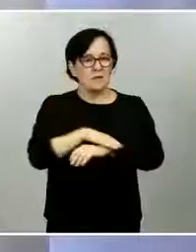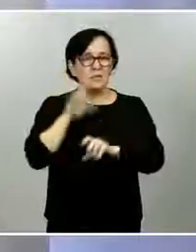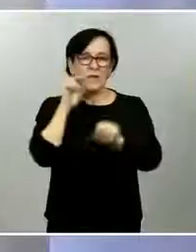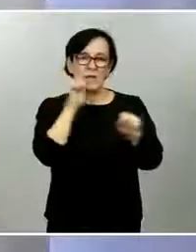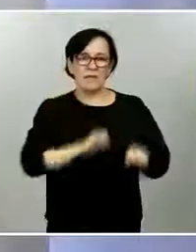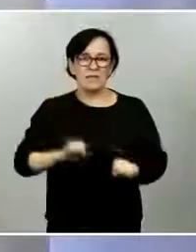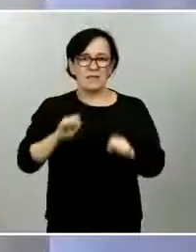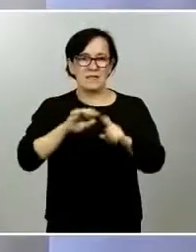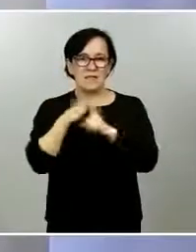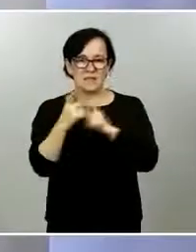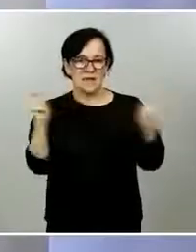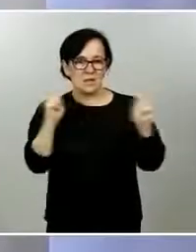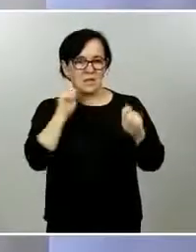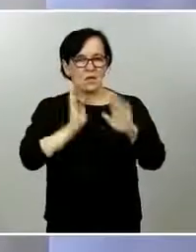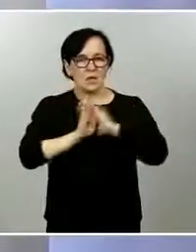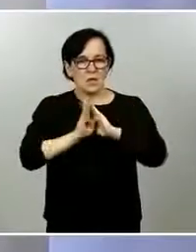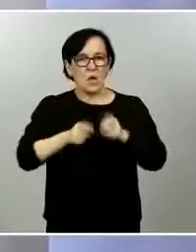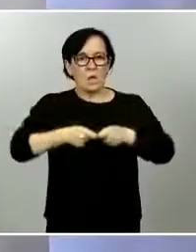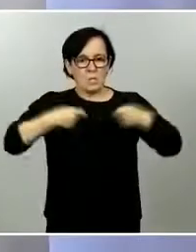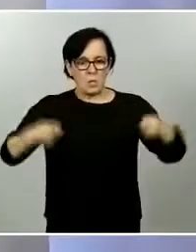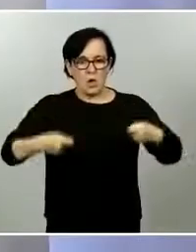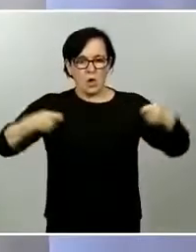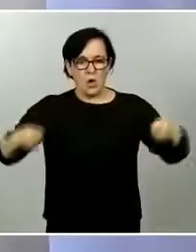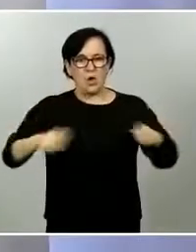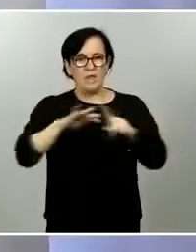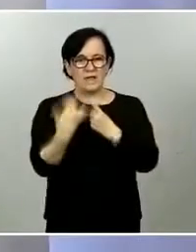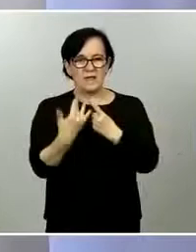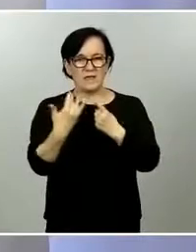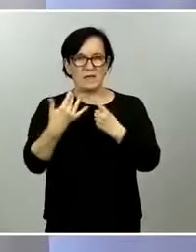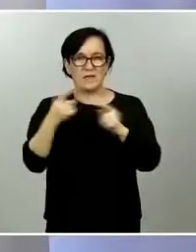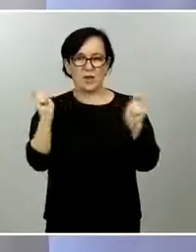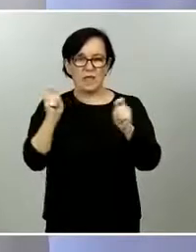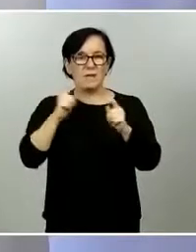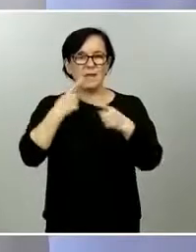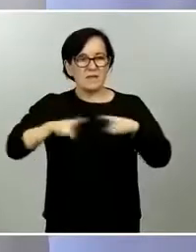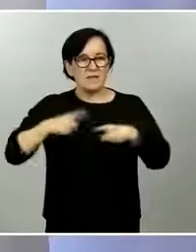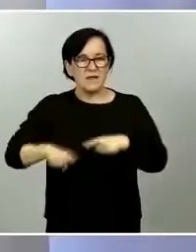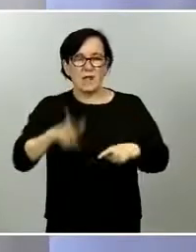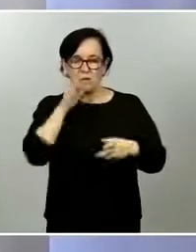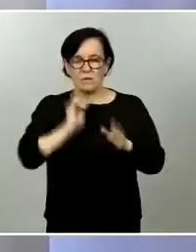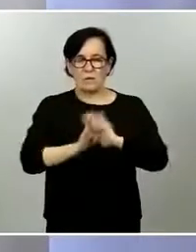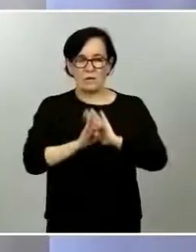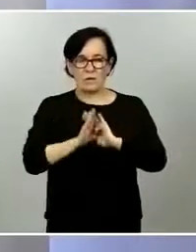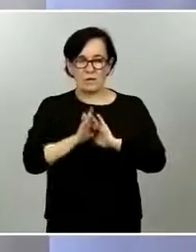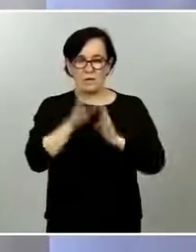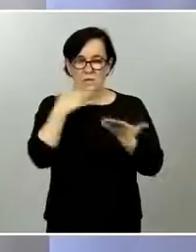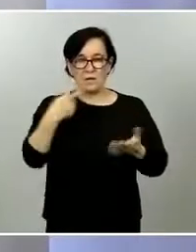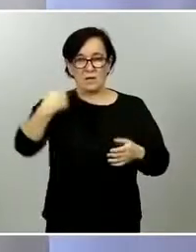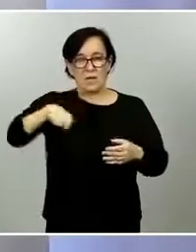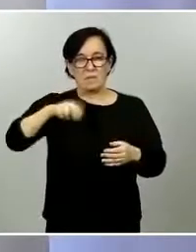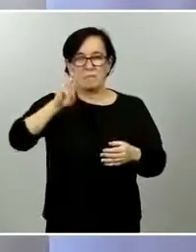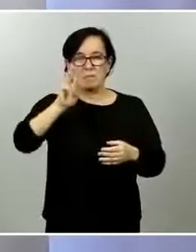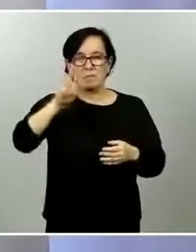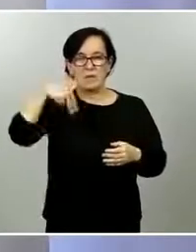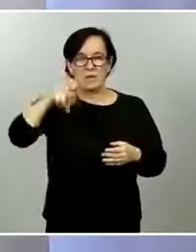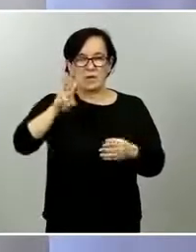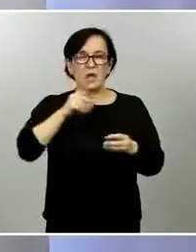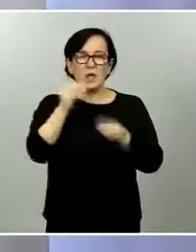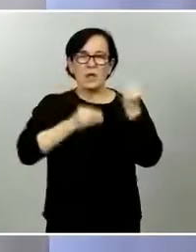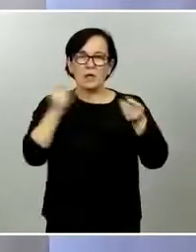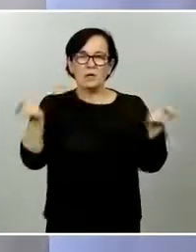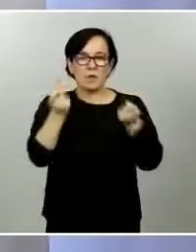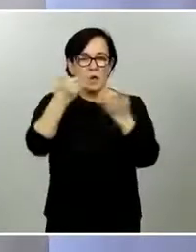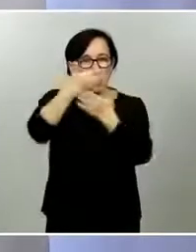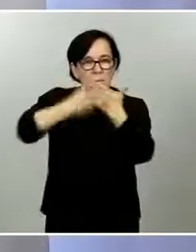Adolfo Lorente del periódico el correo dos preguntas muy concretas para la ministra insiste el gobierno en defender el estado de alarma la